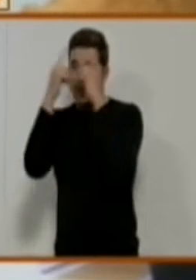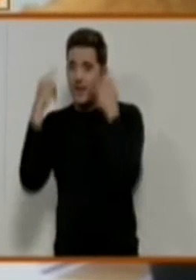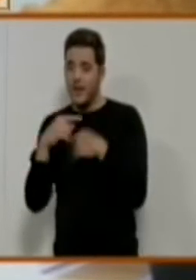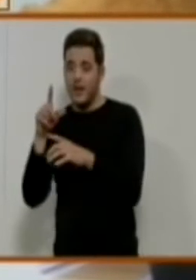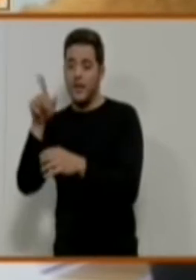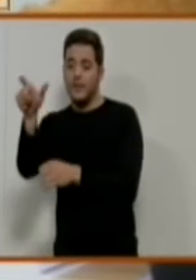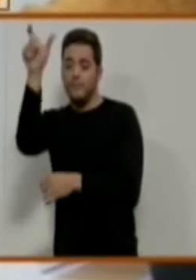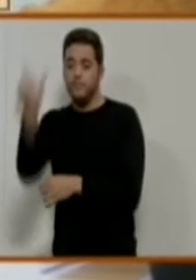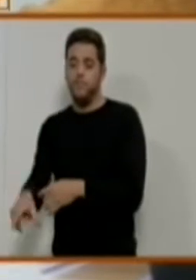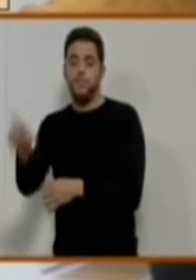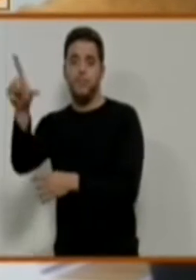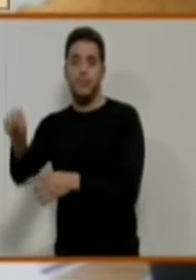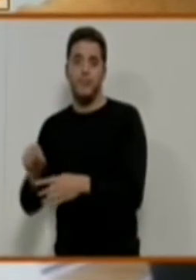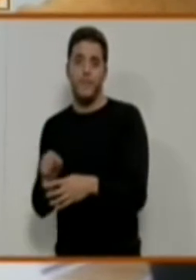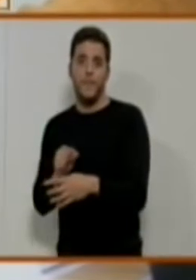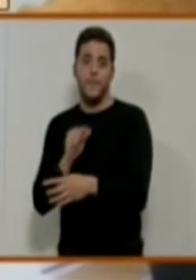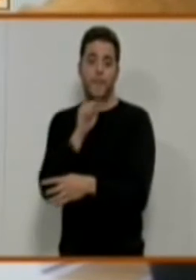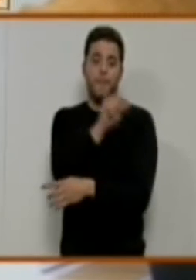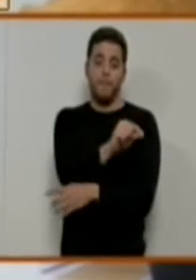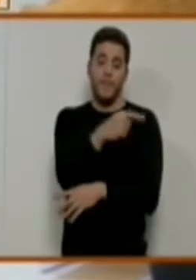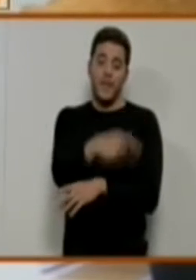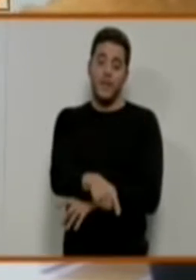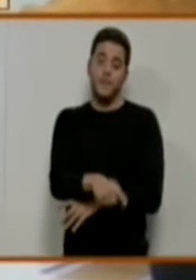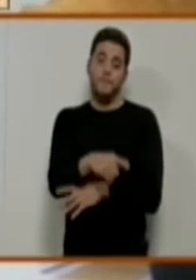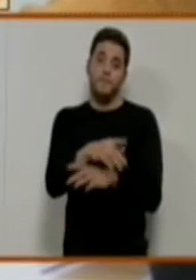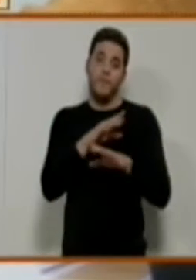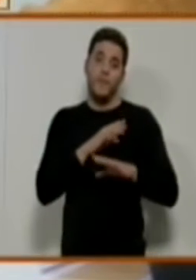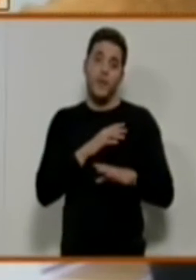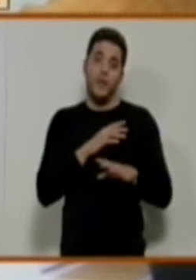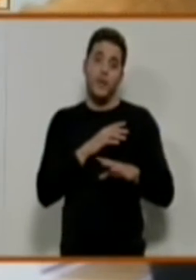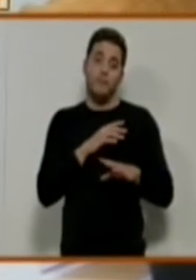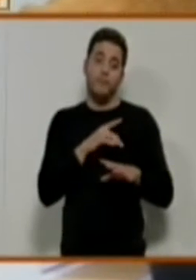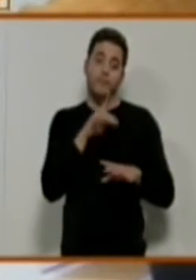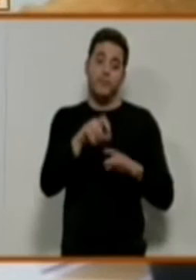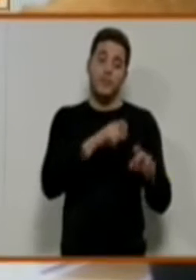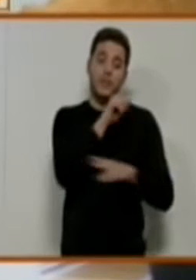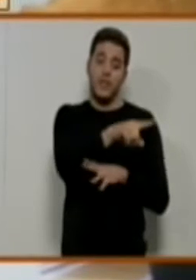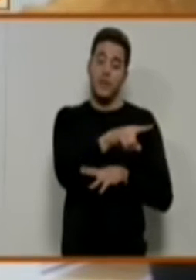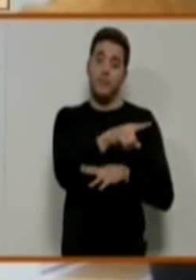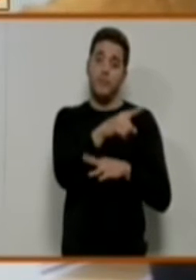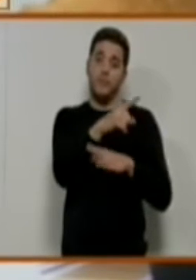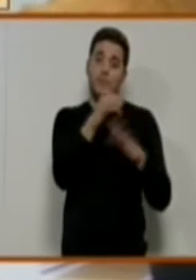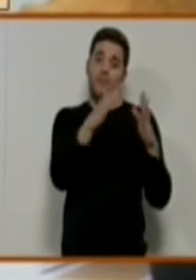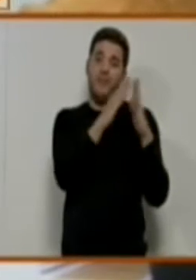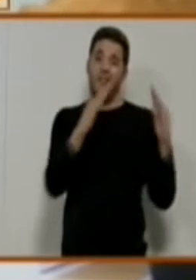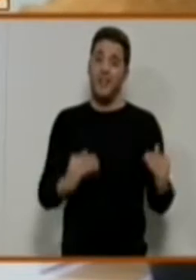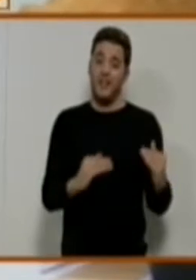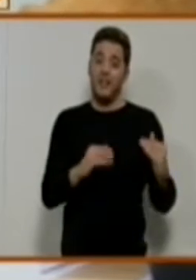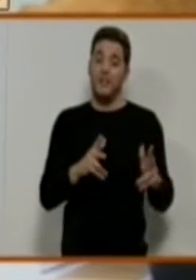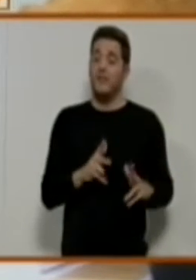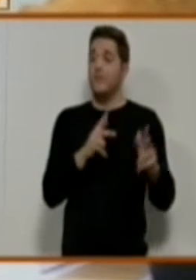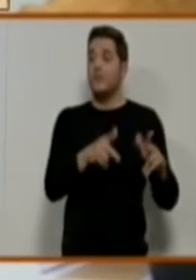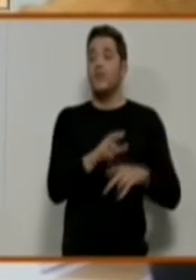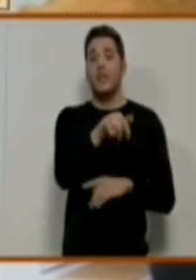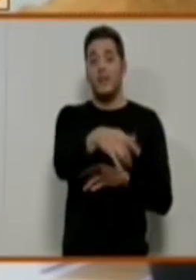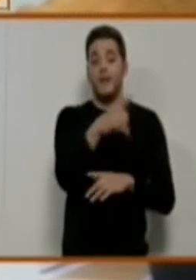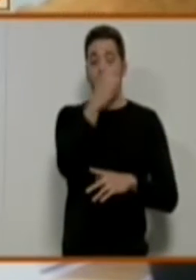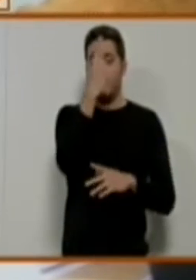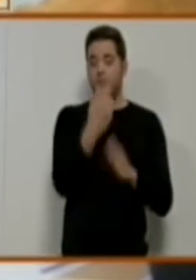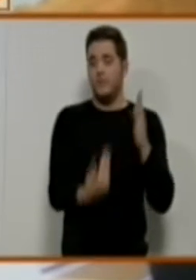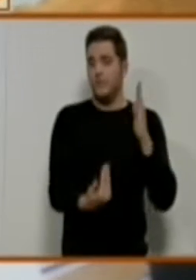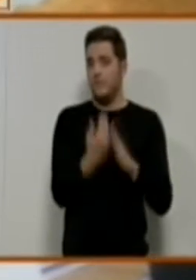el proceso de abandono de la calle a una pensión y ahí se alojaría esta persona para pasar esa noche.